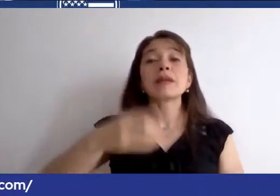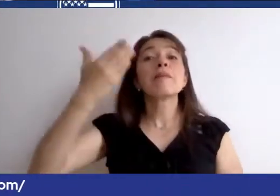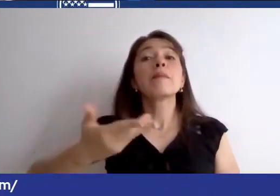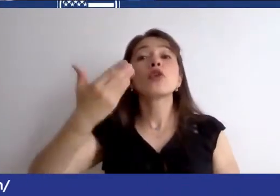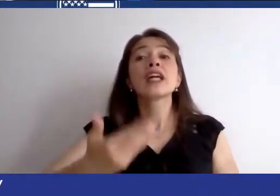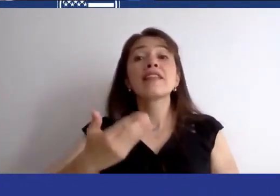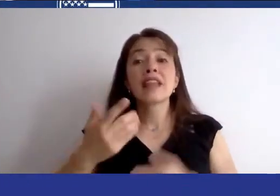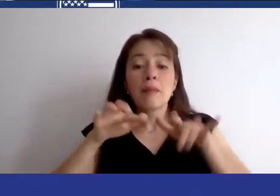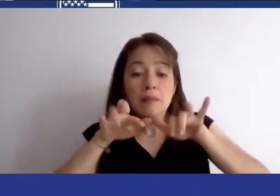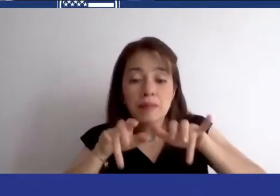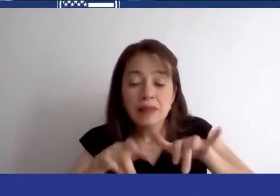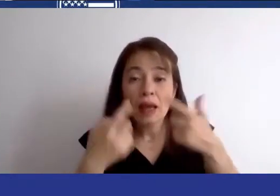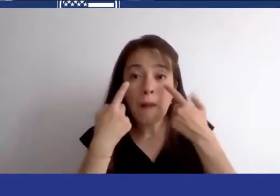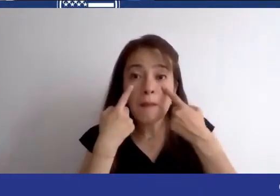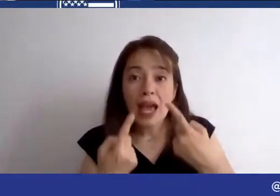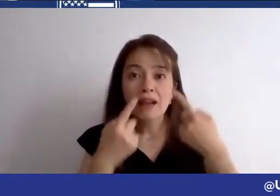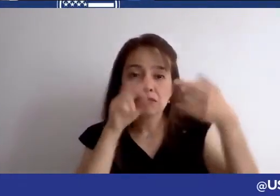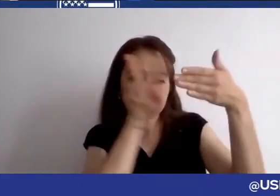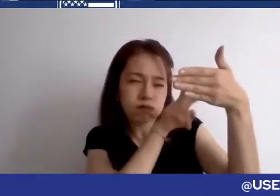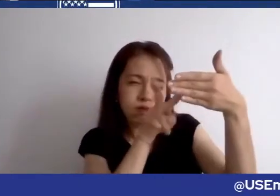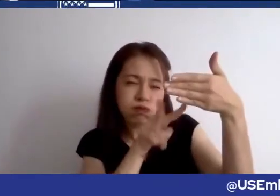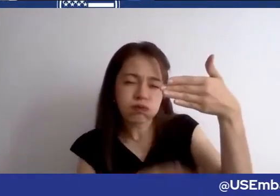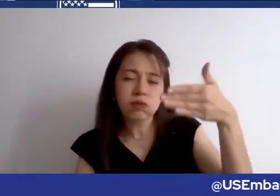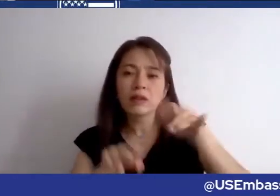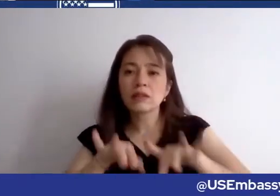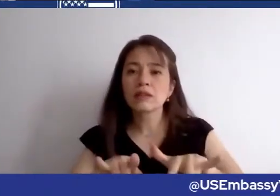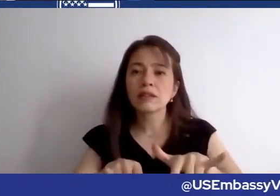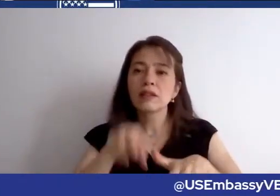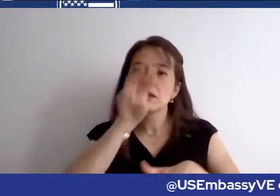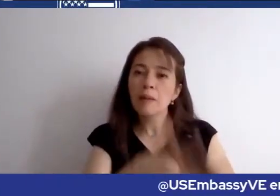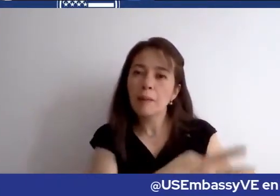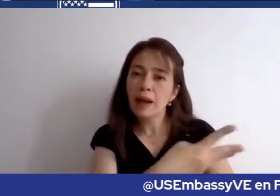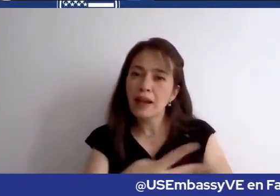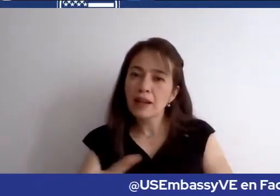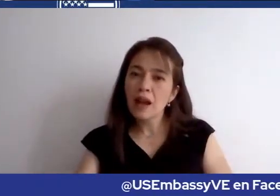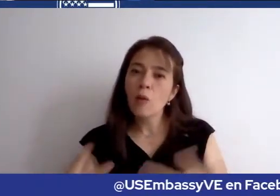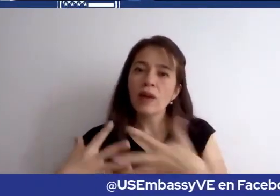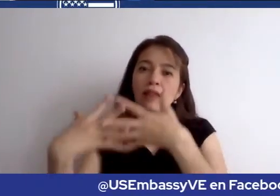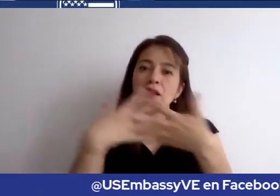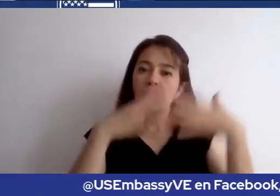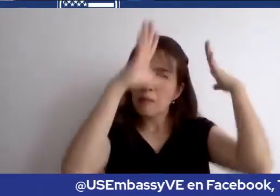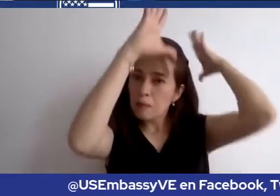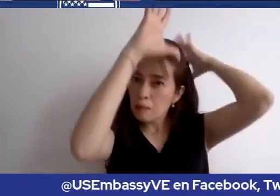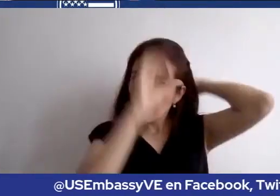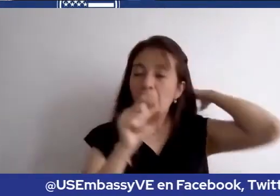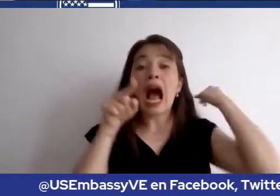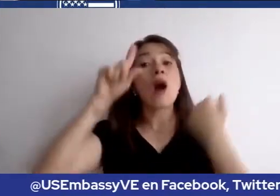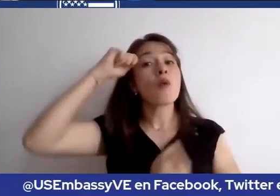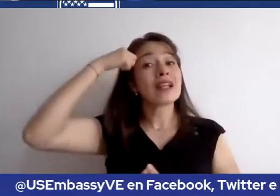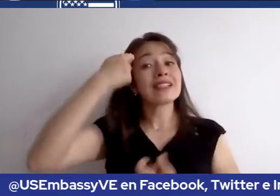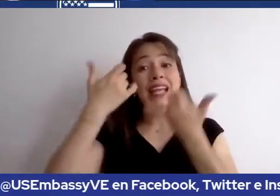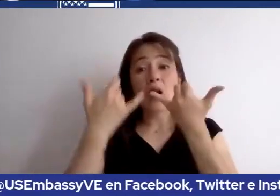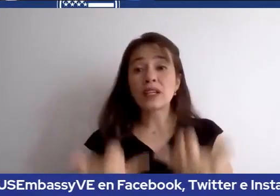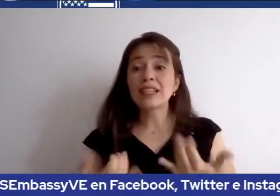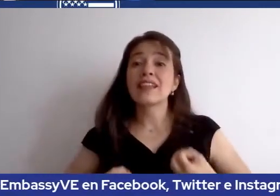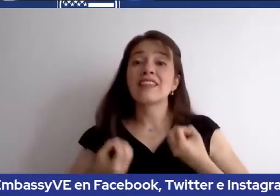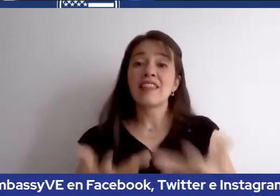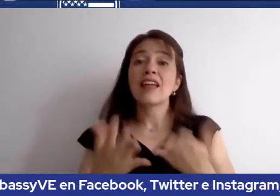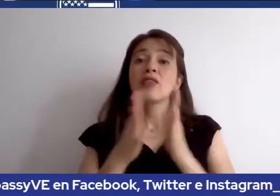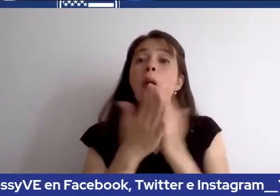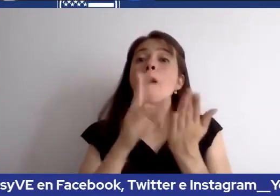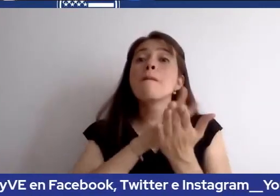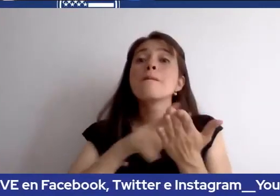la embajada antes de ir por razones de pandemia sólo está viendo visas de emergencias entonces es importante